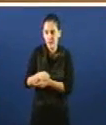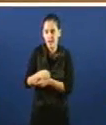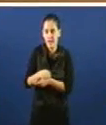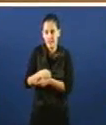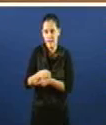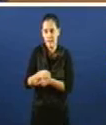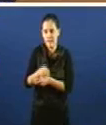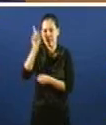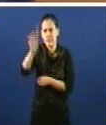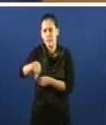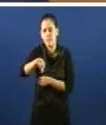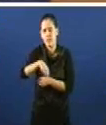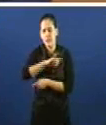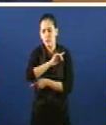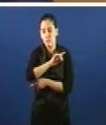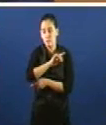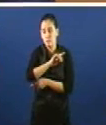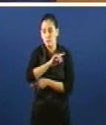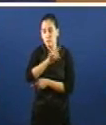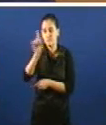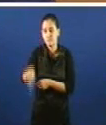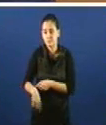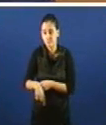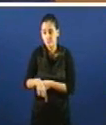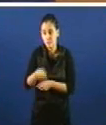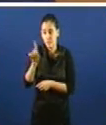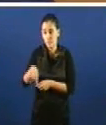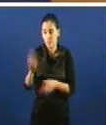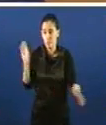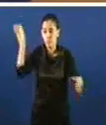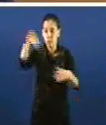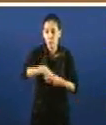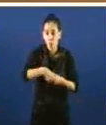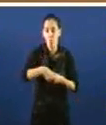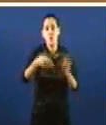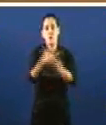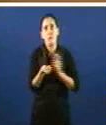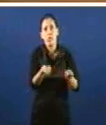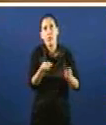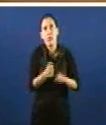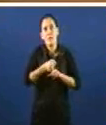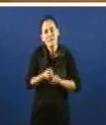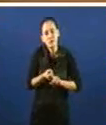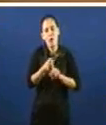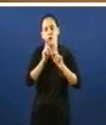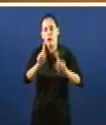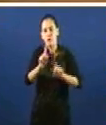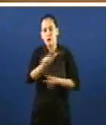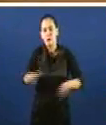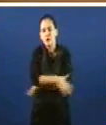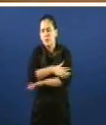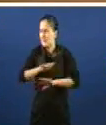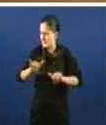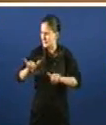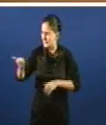quen de conseguir E mesmo de meter En todo tipo de precios A xente que gobernaba Si, da súa